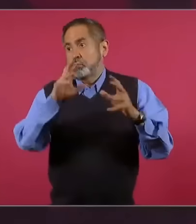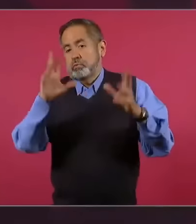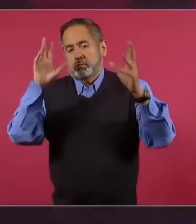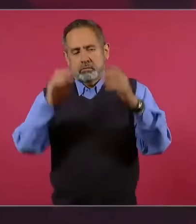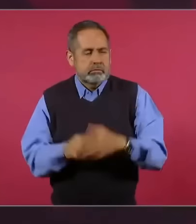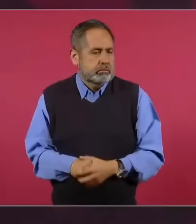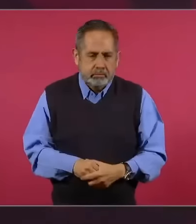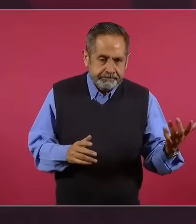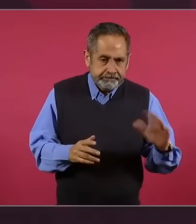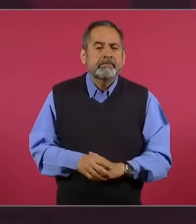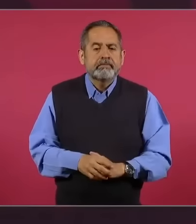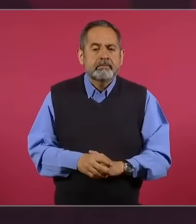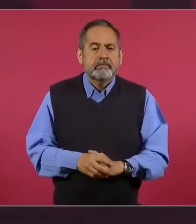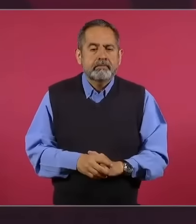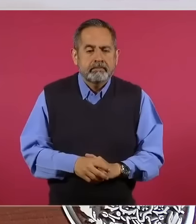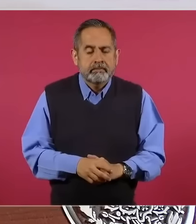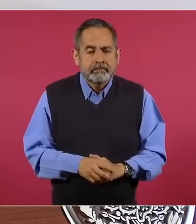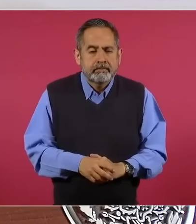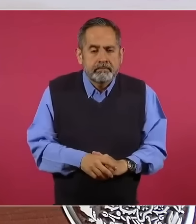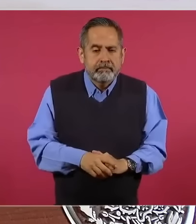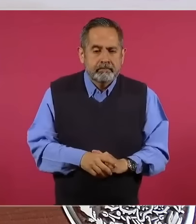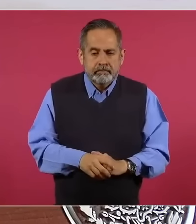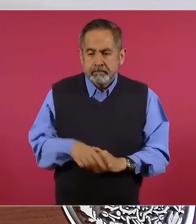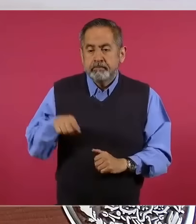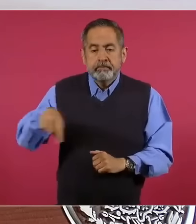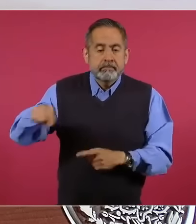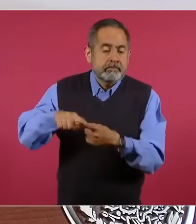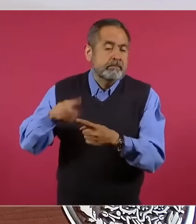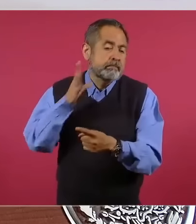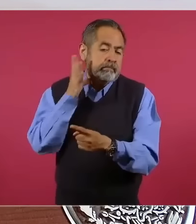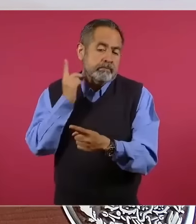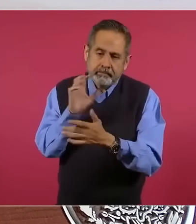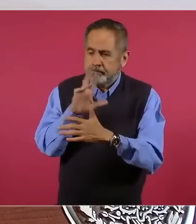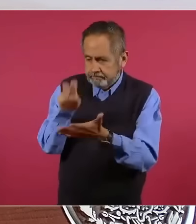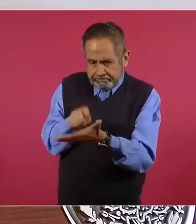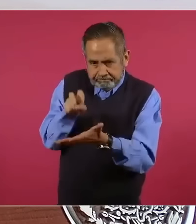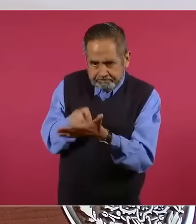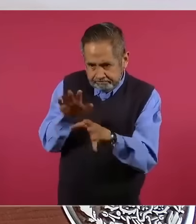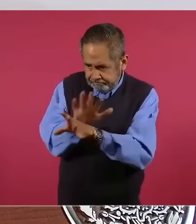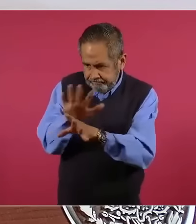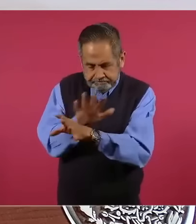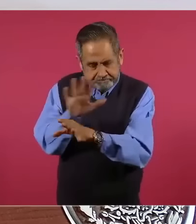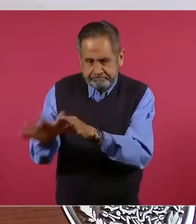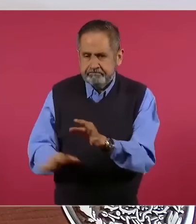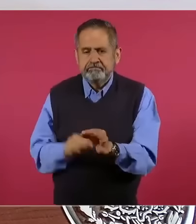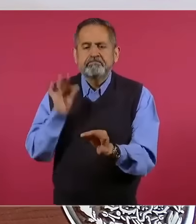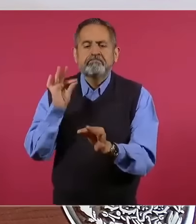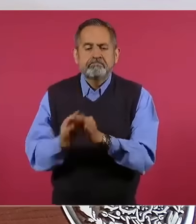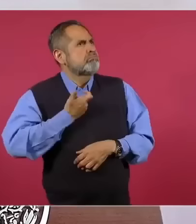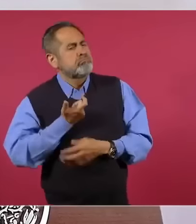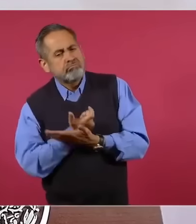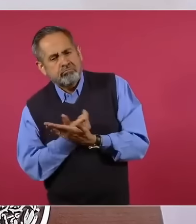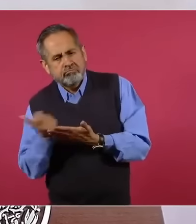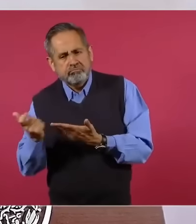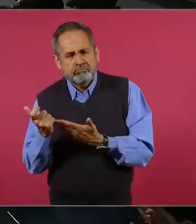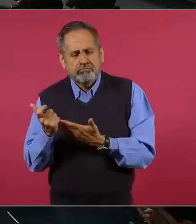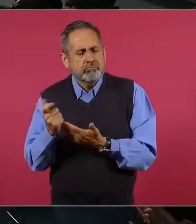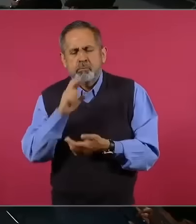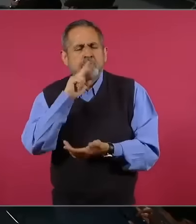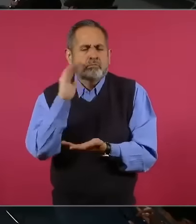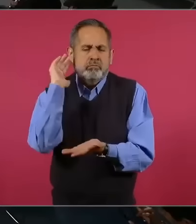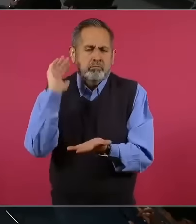entonces se avanzó en la Cámara de Diputados, en la Cámara de Senadores. Ellos se redujeron los